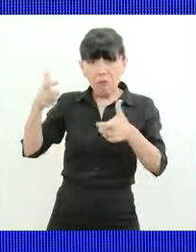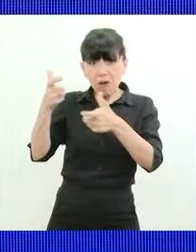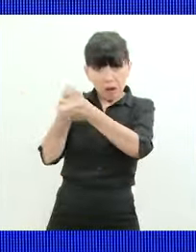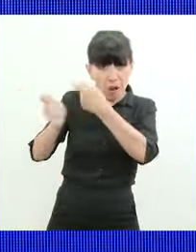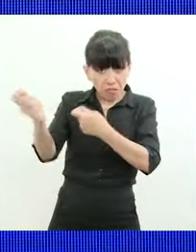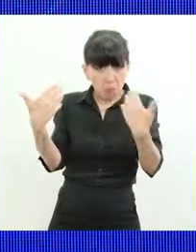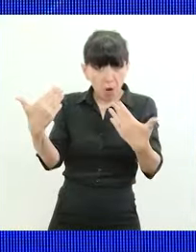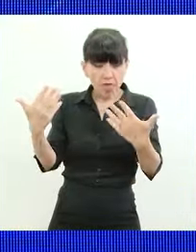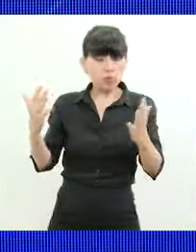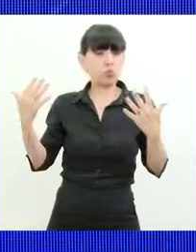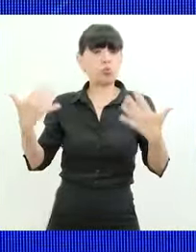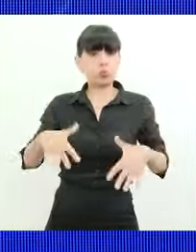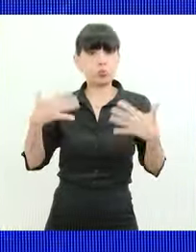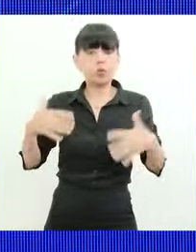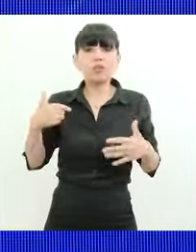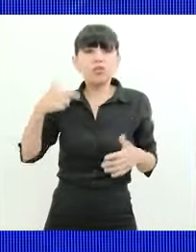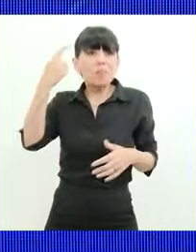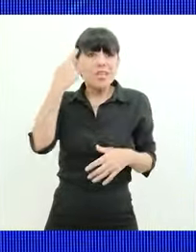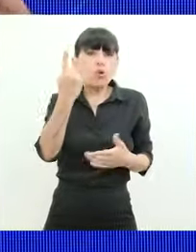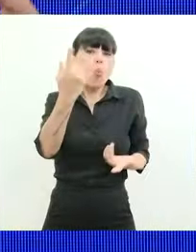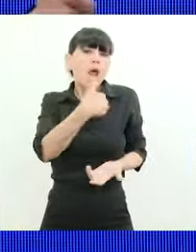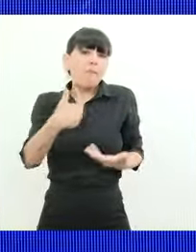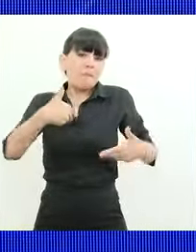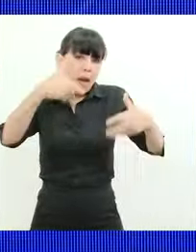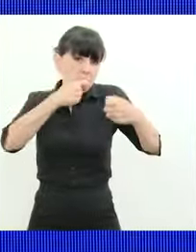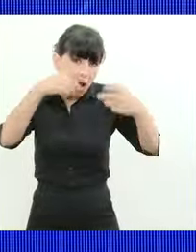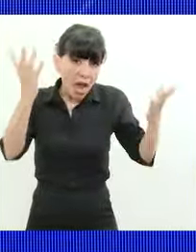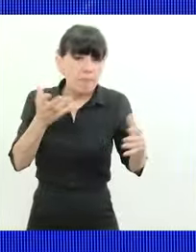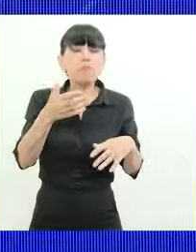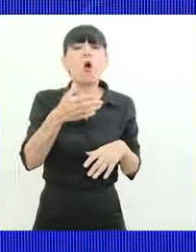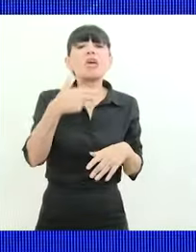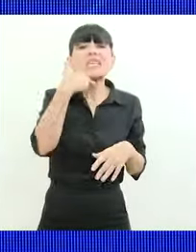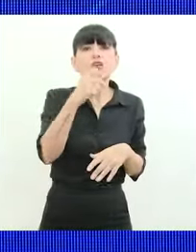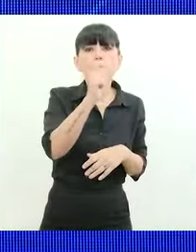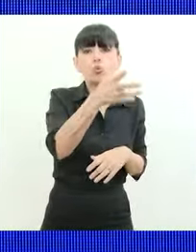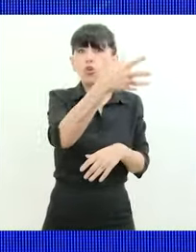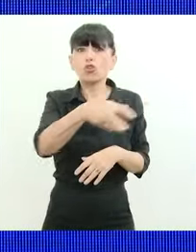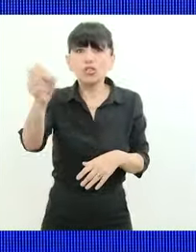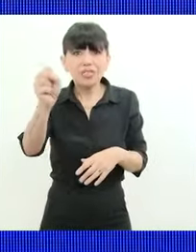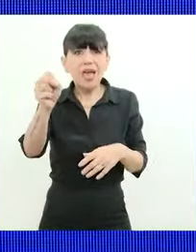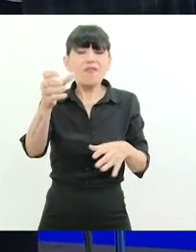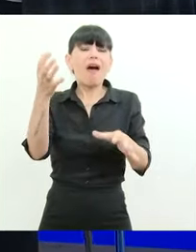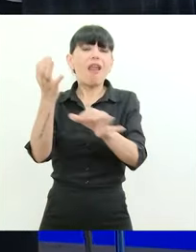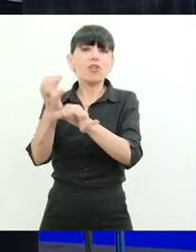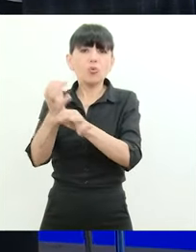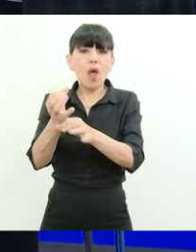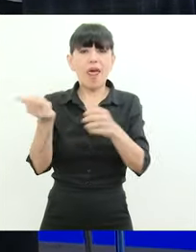un cambio yo pienso en esa mamá que manda a su hijo al colegio con una compu en la mochila digamos que se